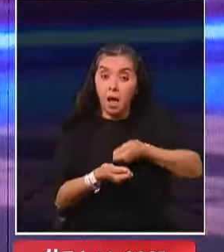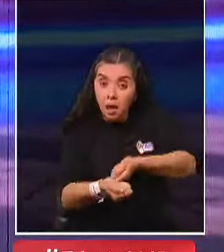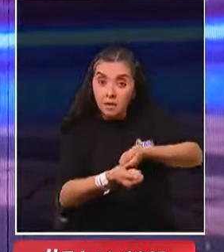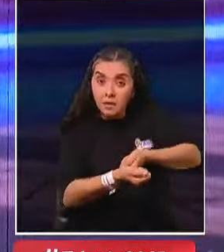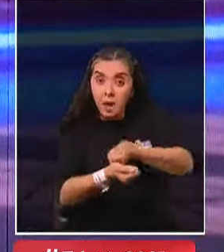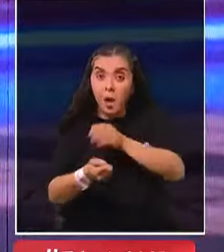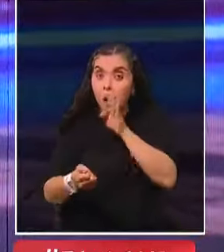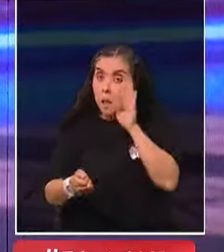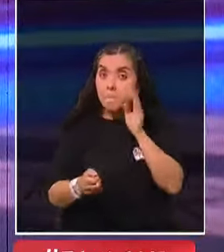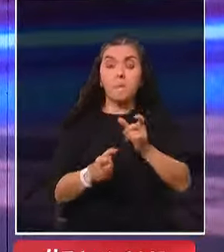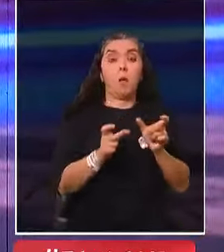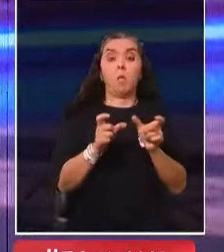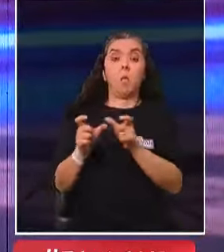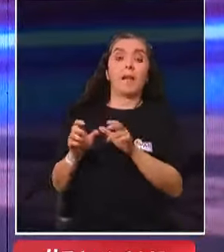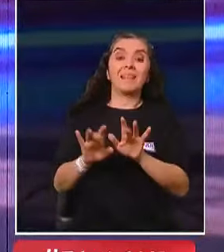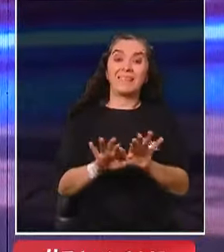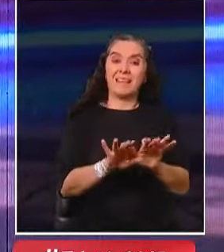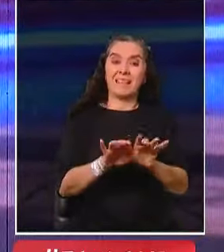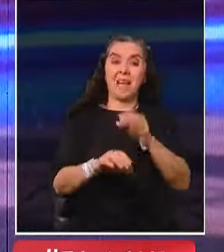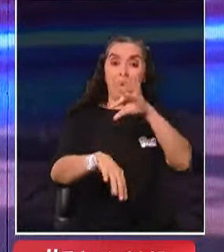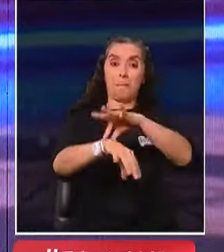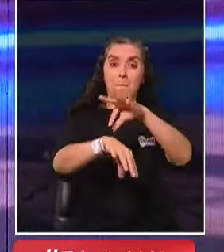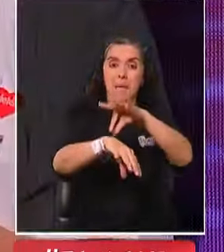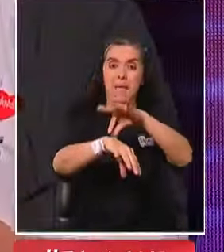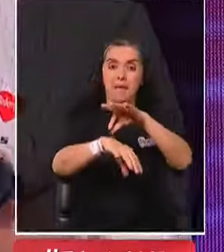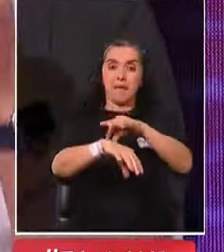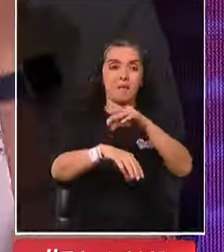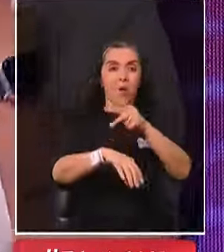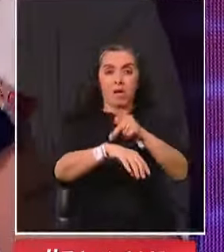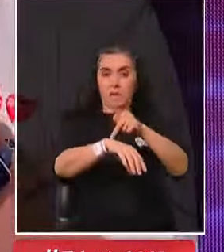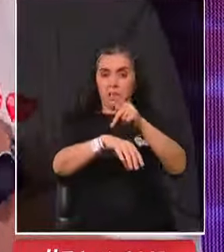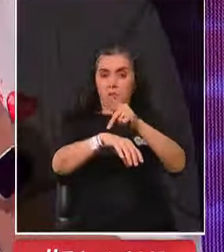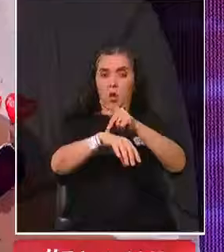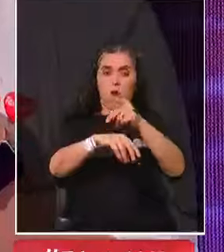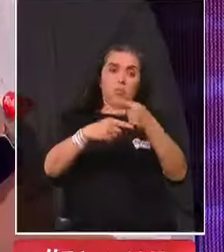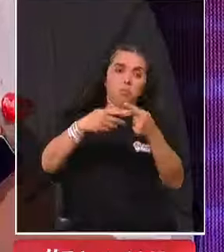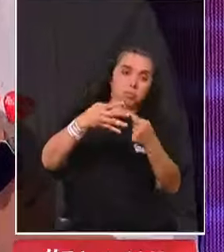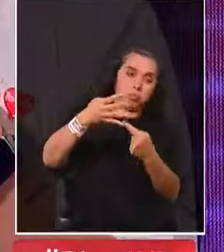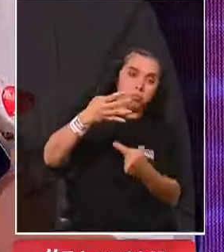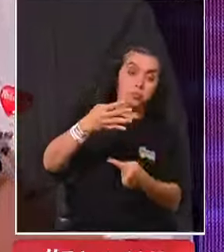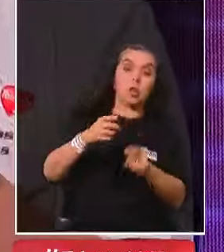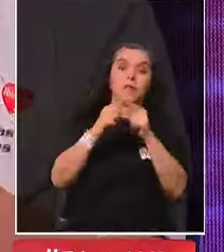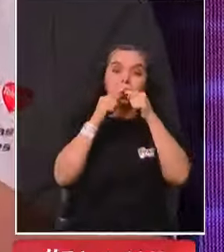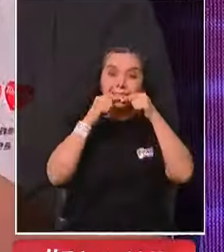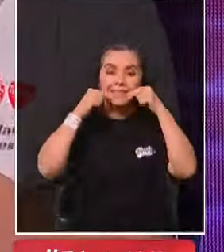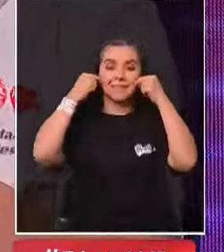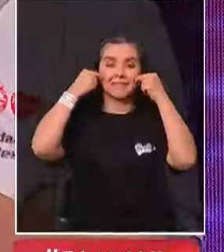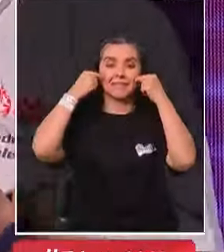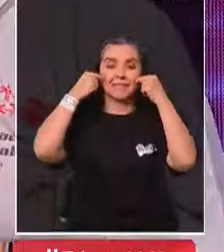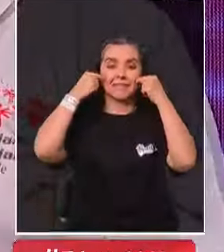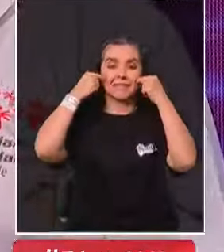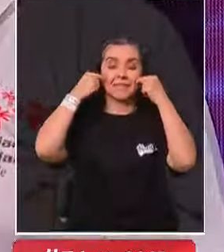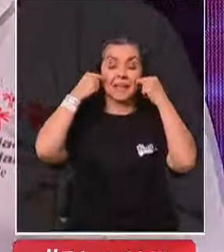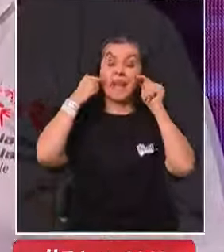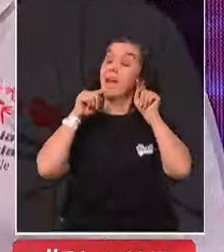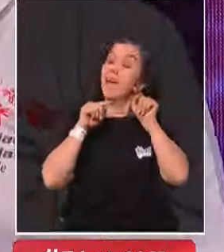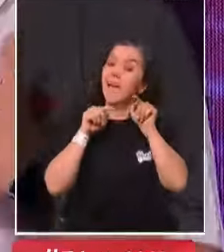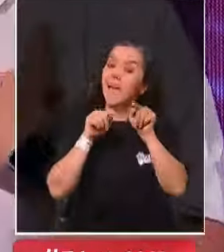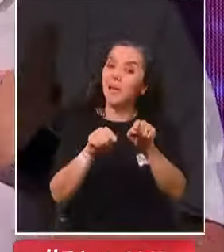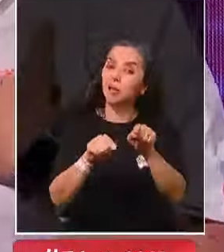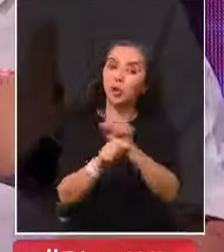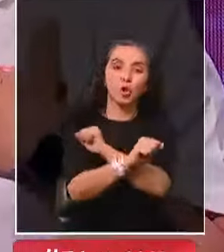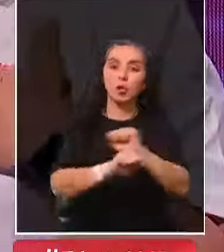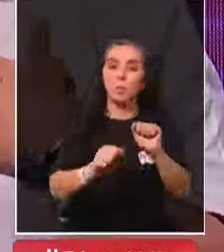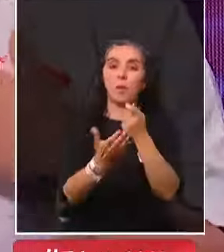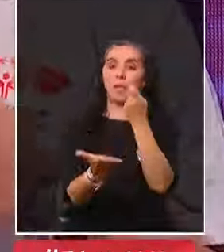persona en guardia, la secretaria, el médico, el fisiotero, que todos te atiendan con una sonrisa en la cara. Felices, todos felices. Eso es, pero impagable.